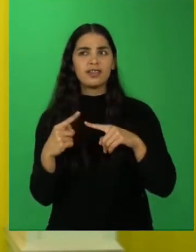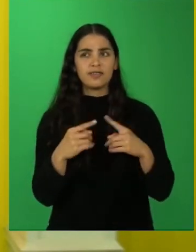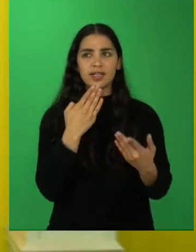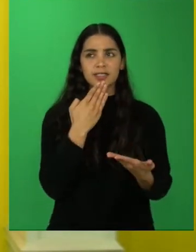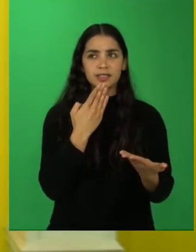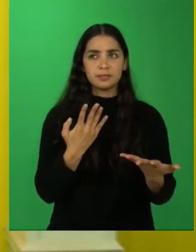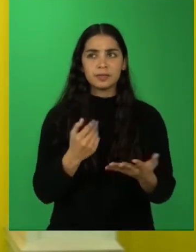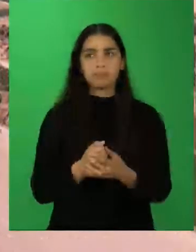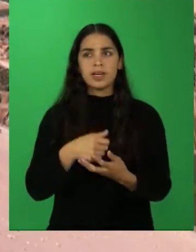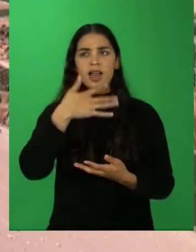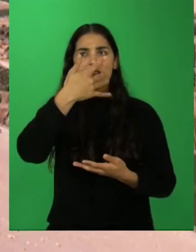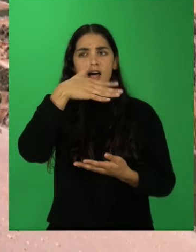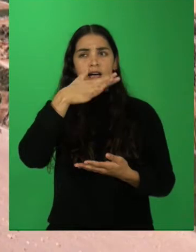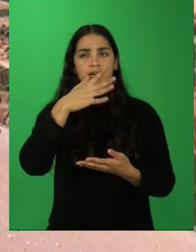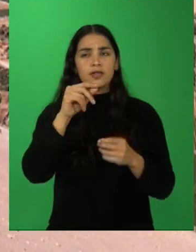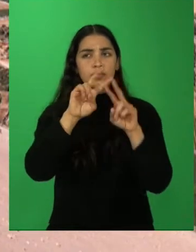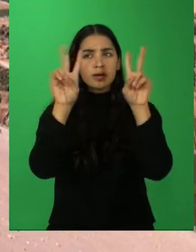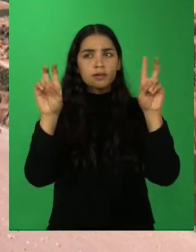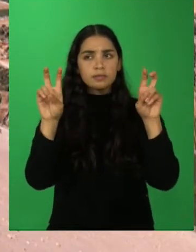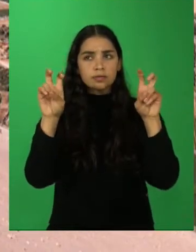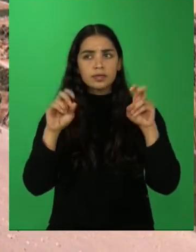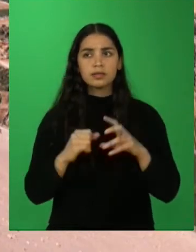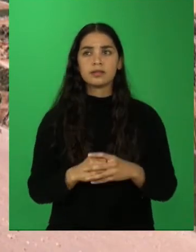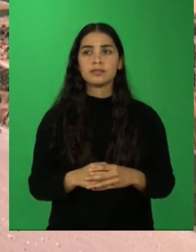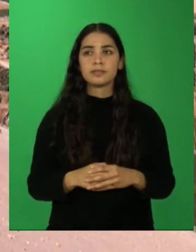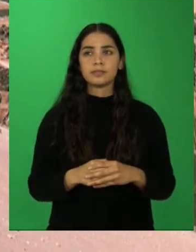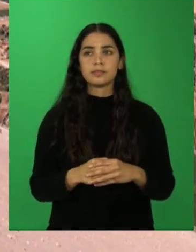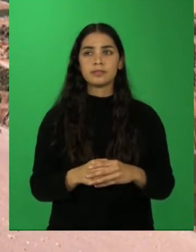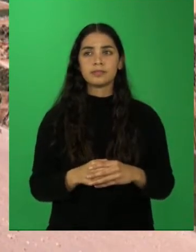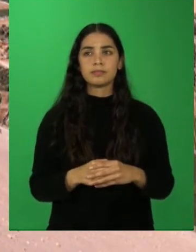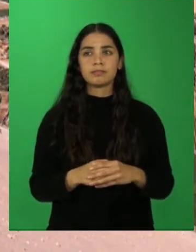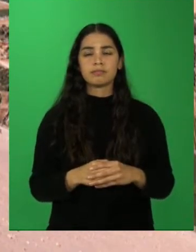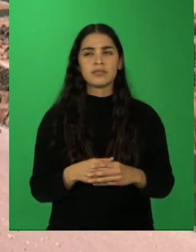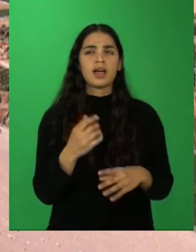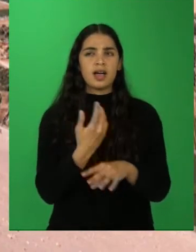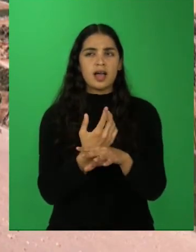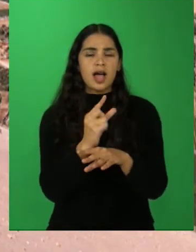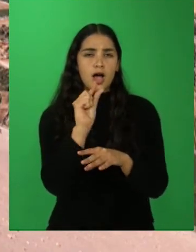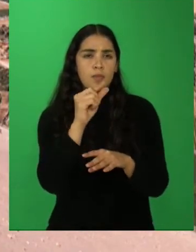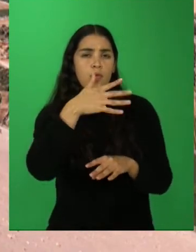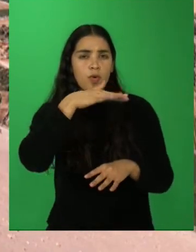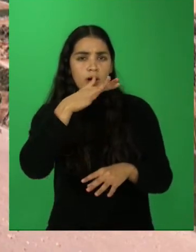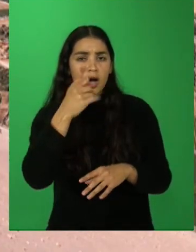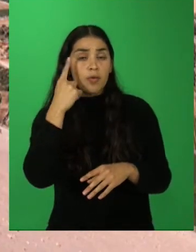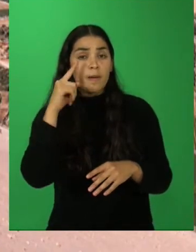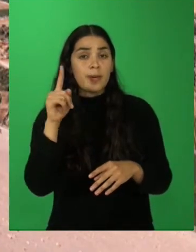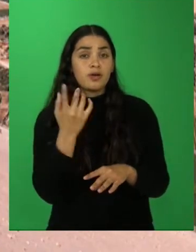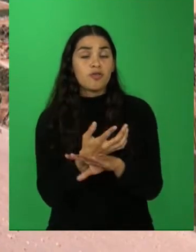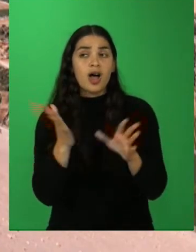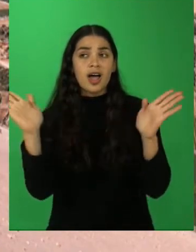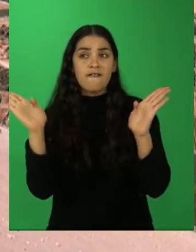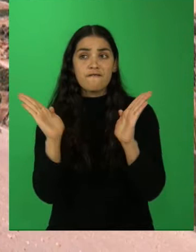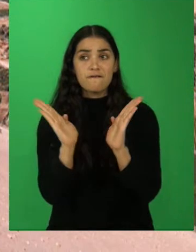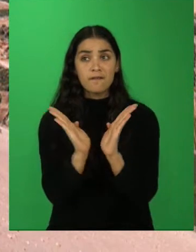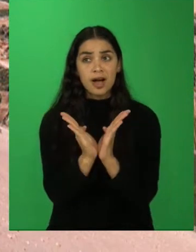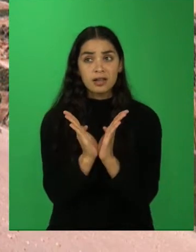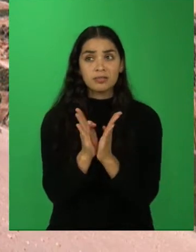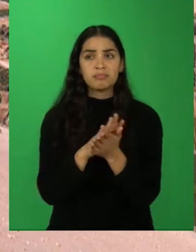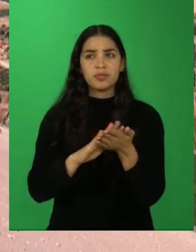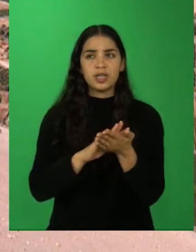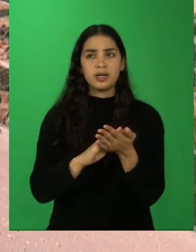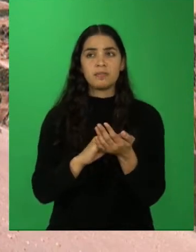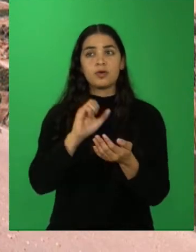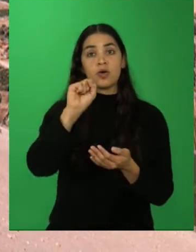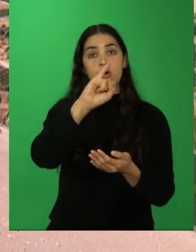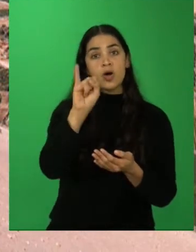La hidrografía La hidrografía es escasa, pero existen valles y oasis como el Valle de Azapa.